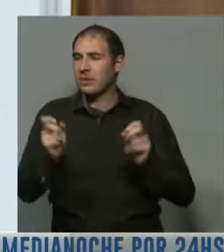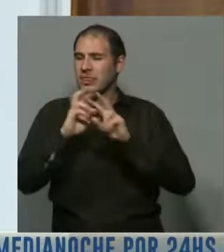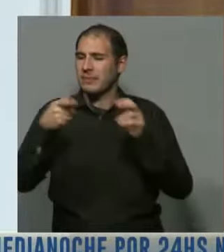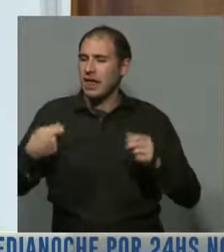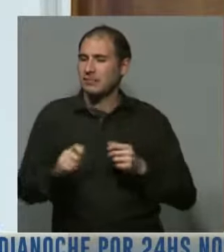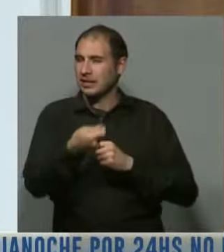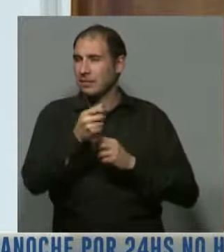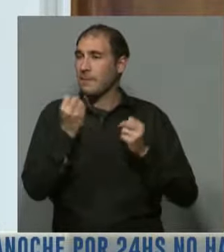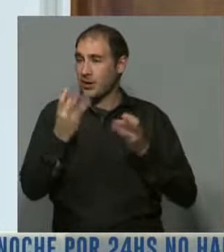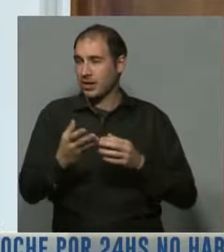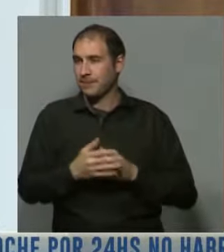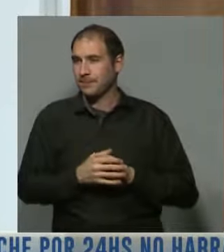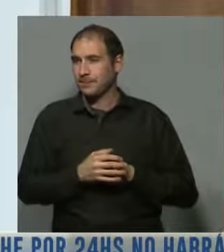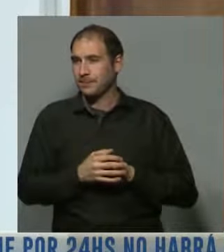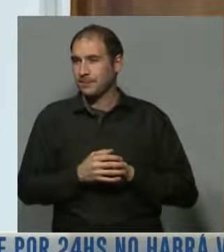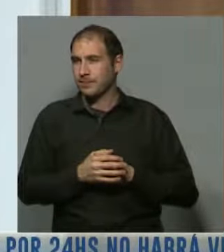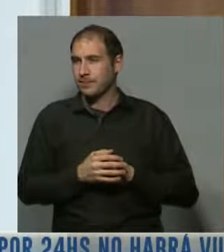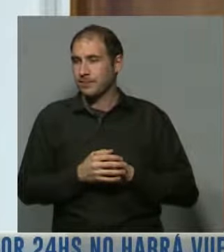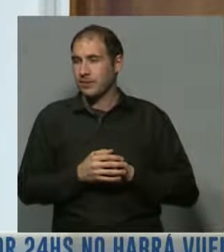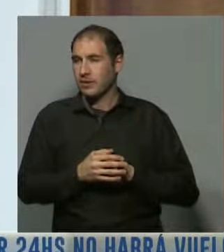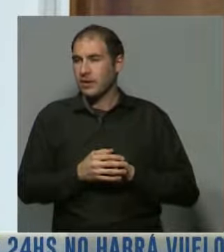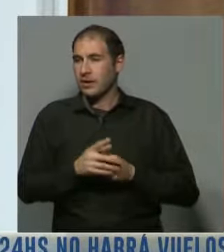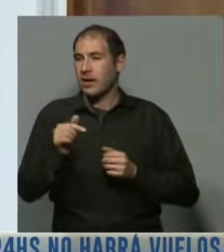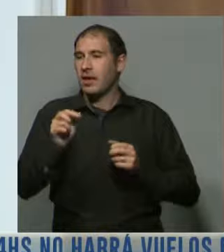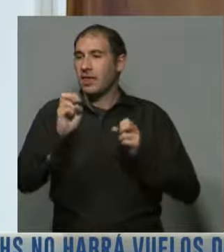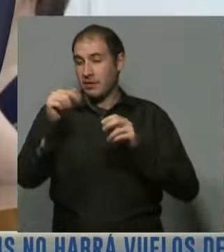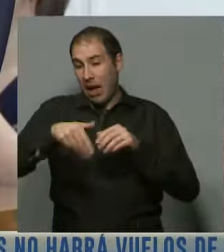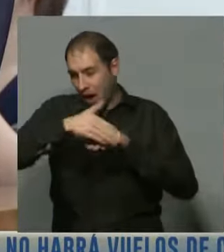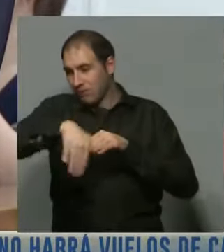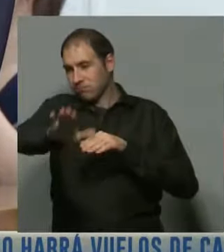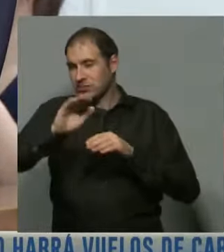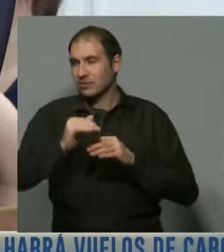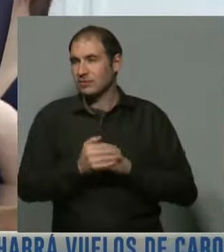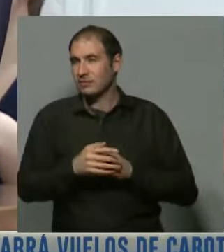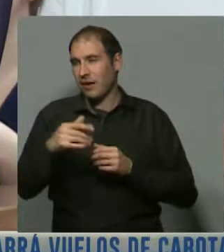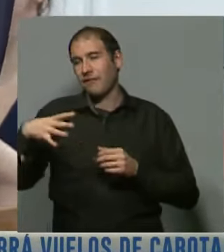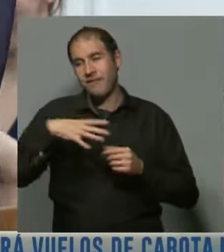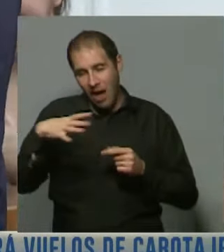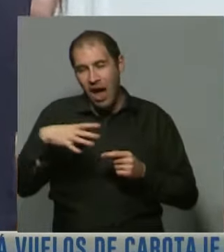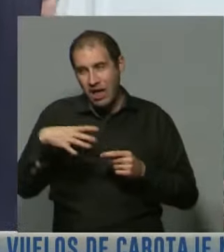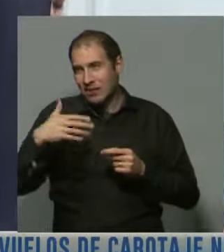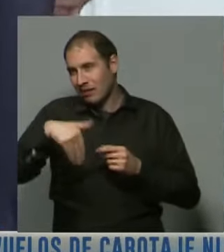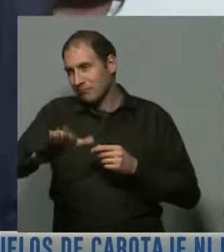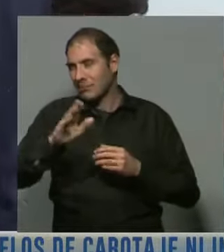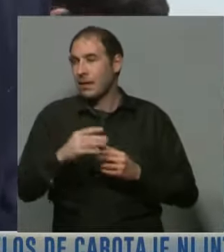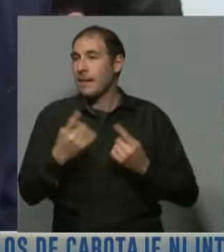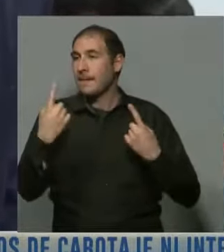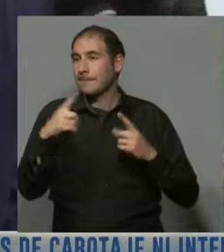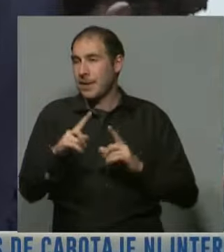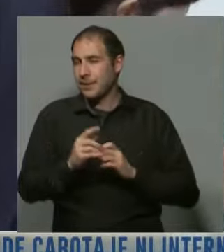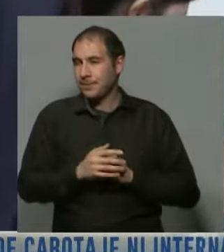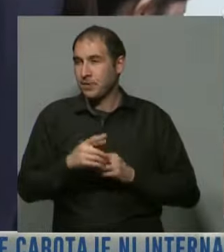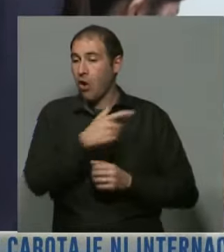administrativa porque justamente lo que debe ser de acá en más, por supuesto falta bastante tiempo, pero ya